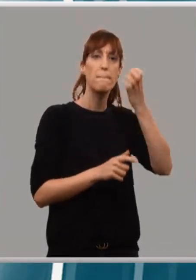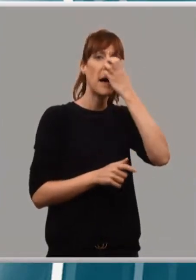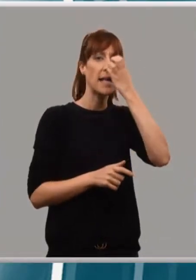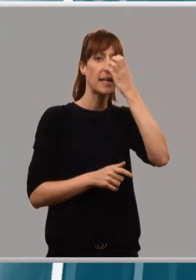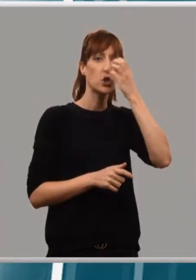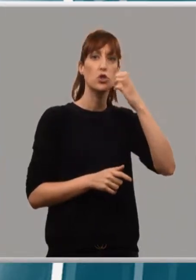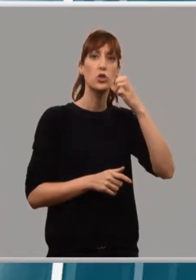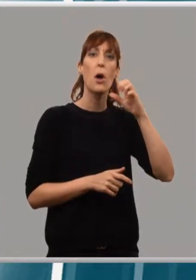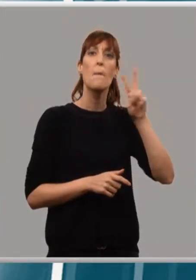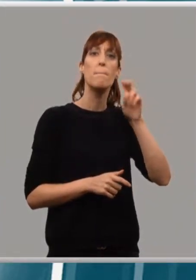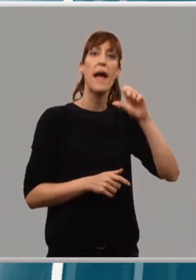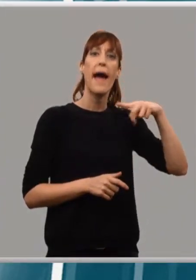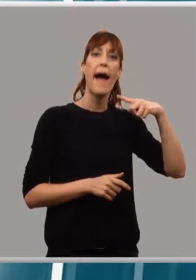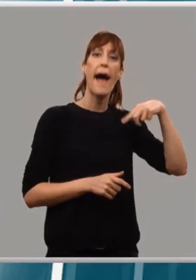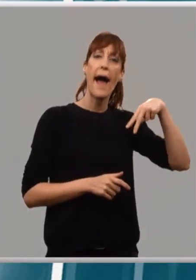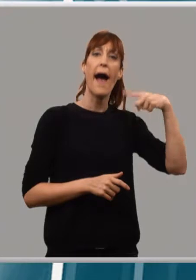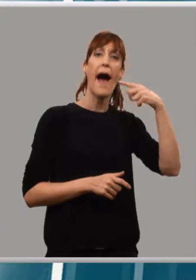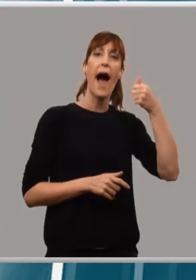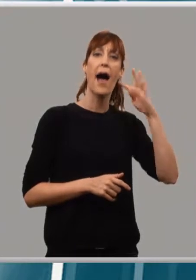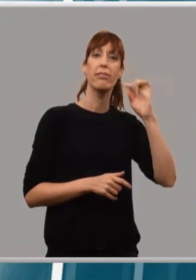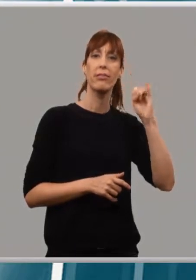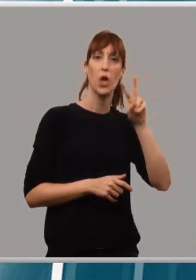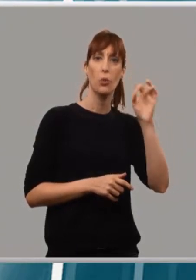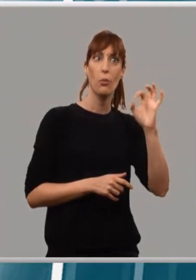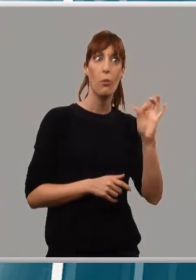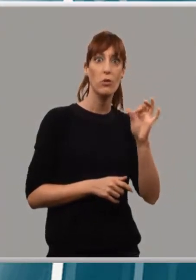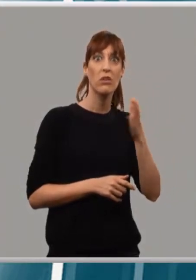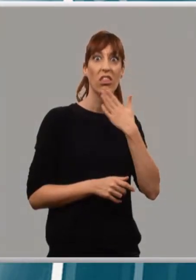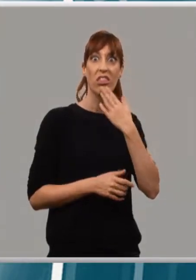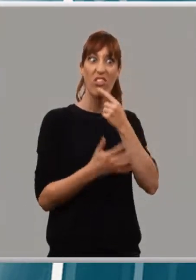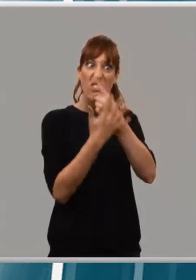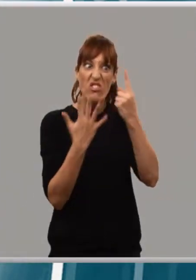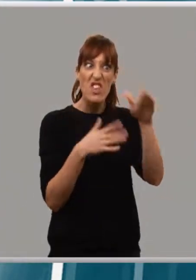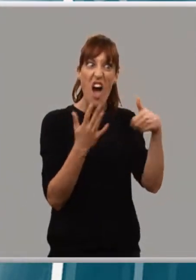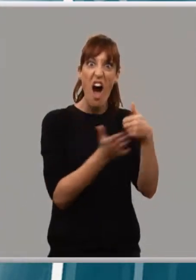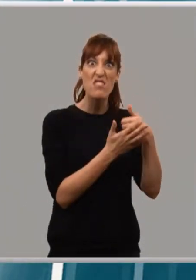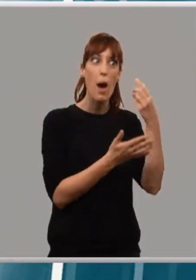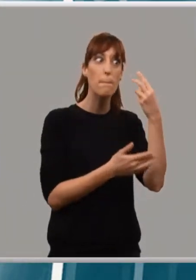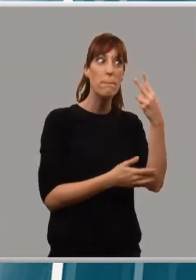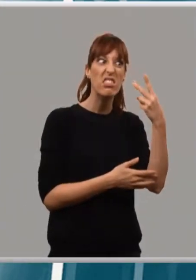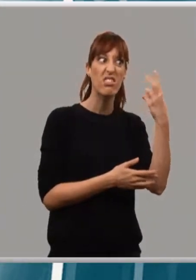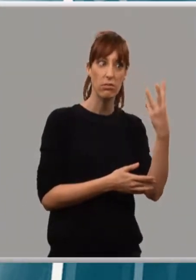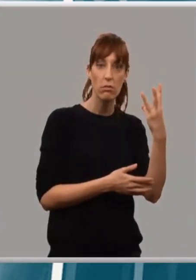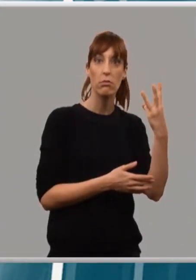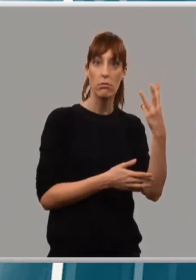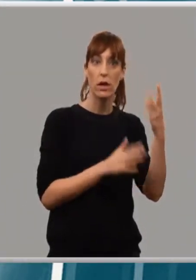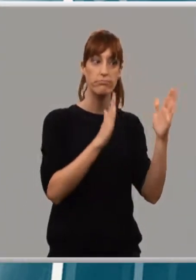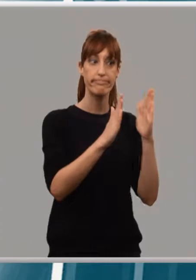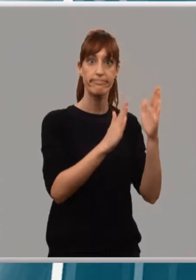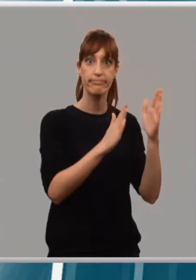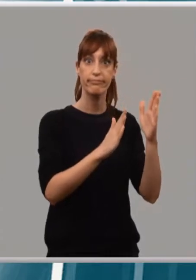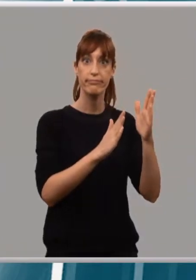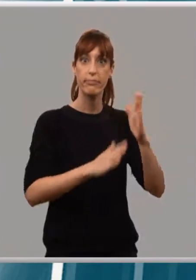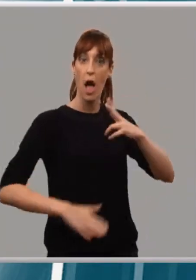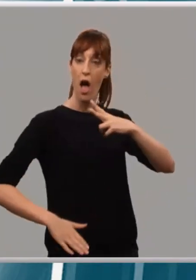ahora los cuatro acusados, todos jóvenes de entre 16 y 23 años, no es nada halagüeño. La Fiscaría podría pedir